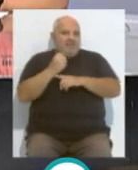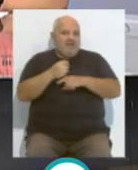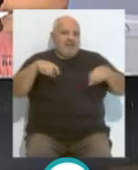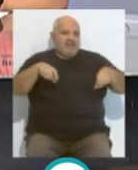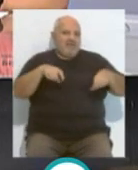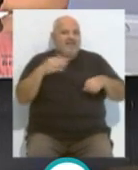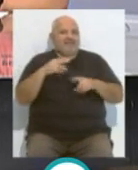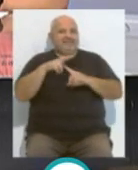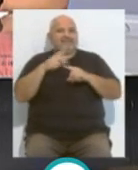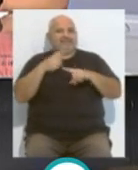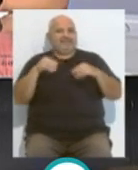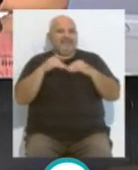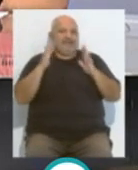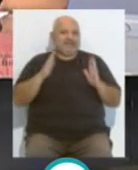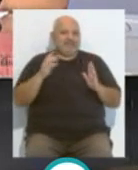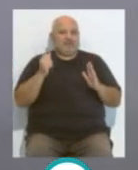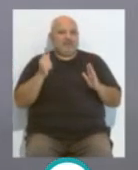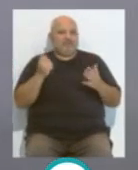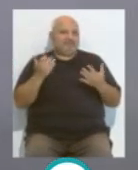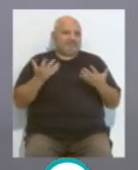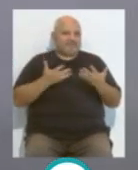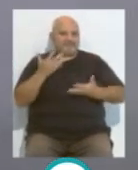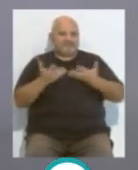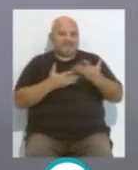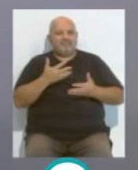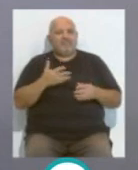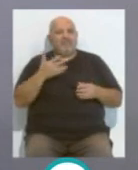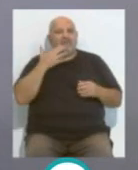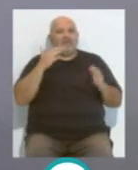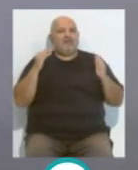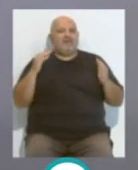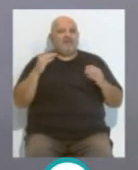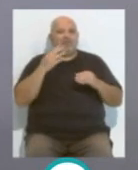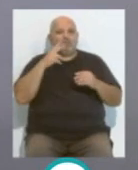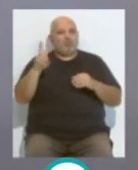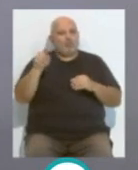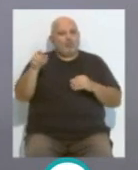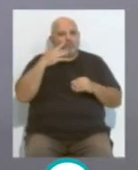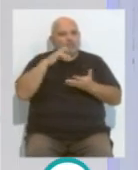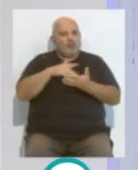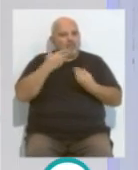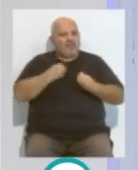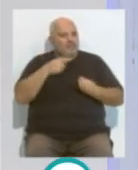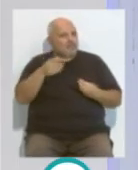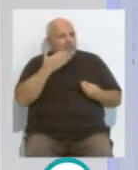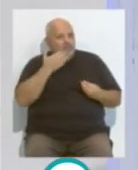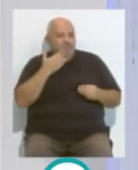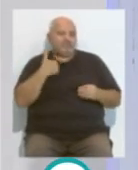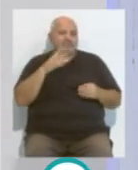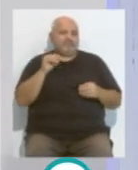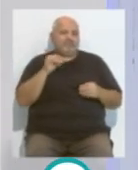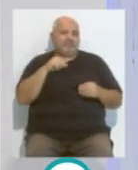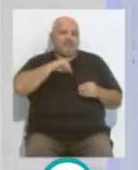al Cádiz y que no ha podido. ¿Cómo se ha pasado eso? ¿Cómo has vivido eso? La verdad es que sí, que ha